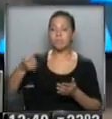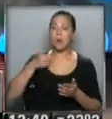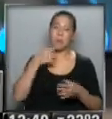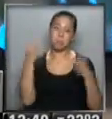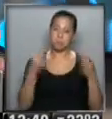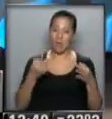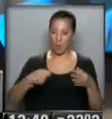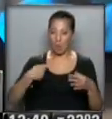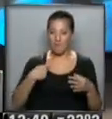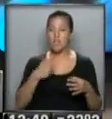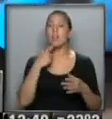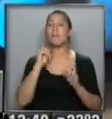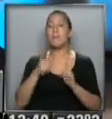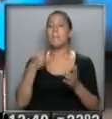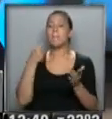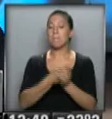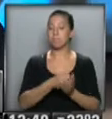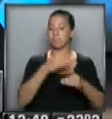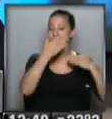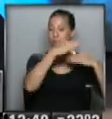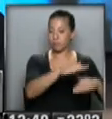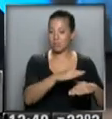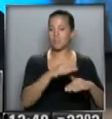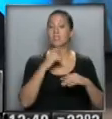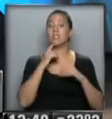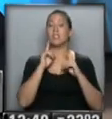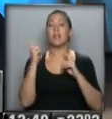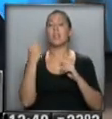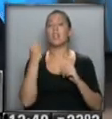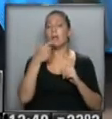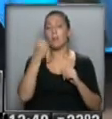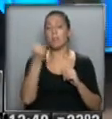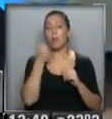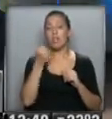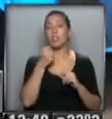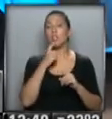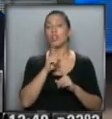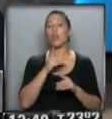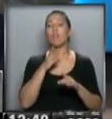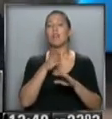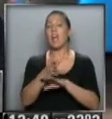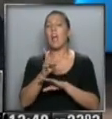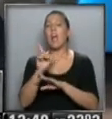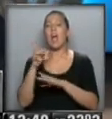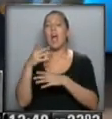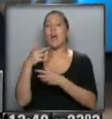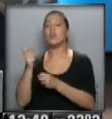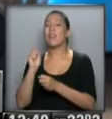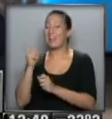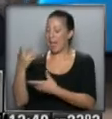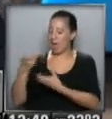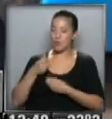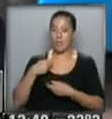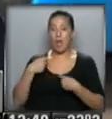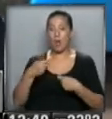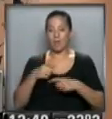jubilación, va a cobrar el retroactivo. Lo interesante de María Cristina es que no recurrió a ningún gestor, que no recurrió a nadie para jubilarse,